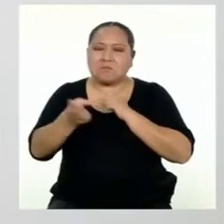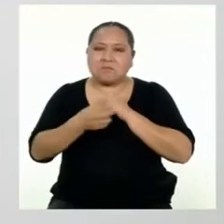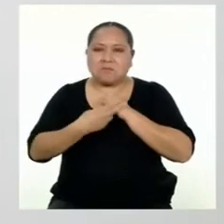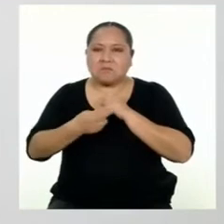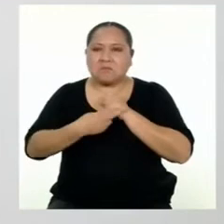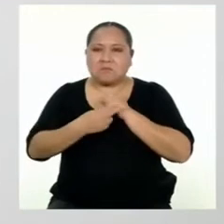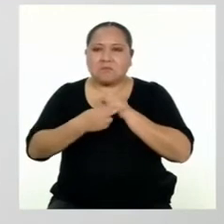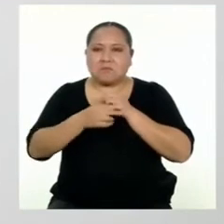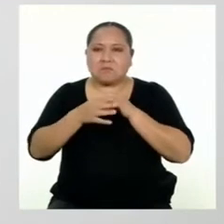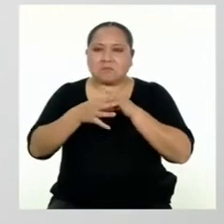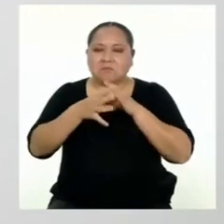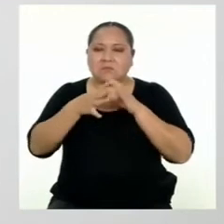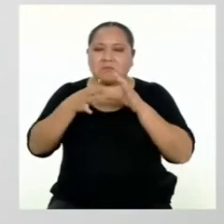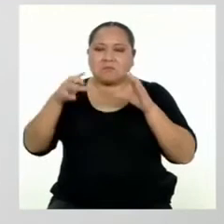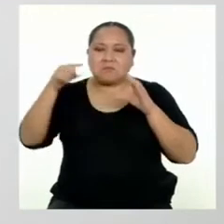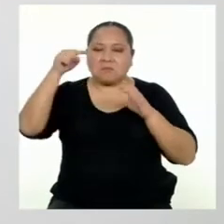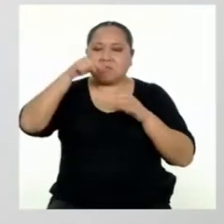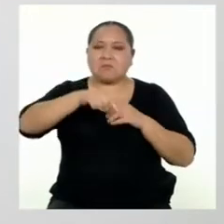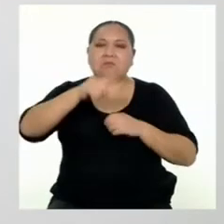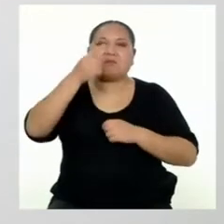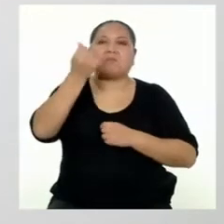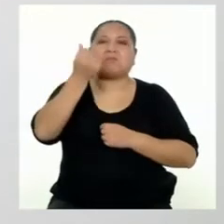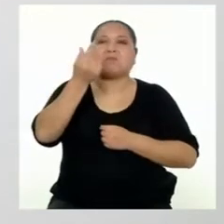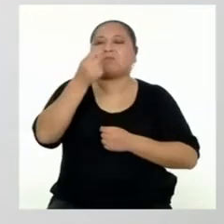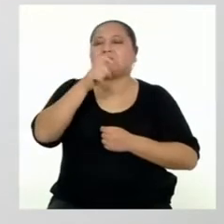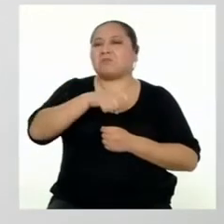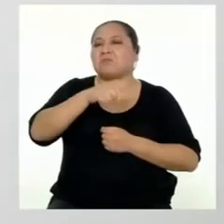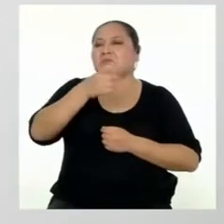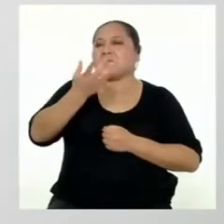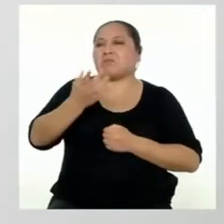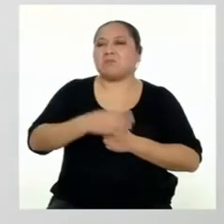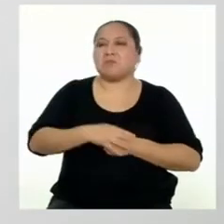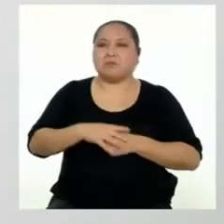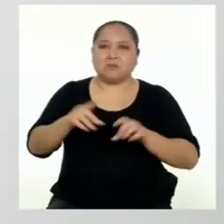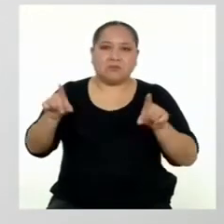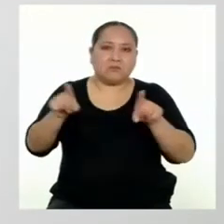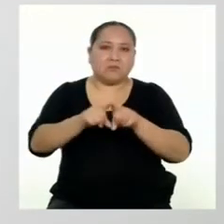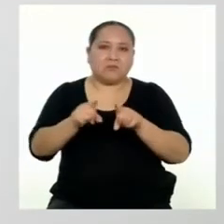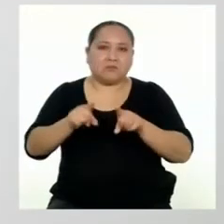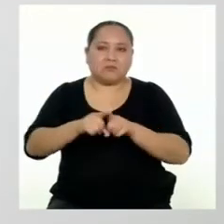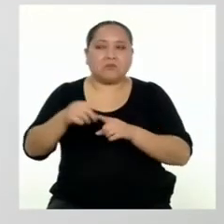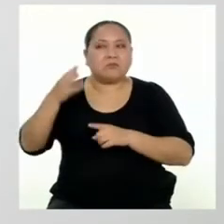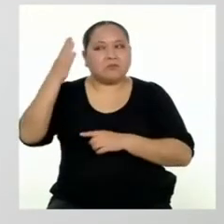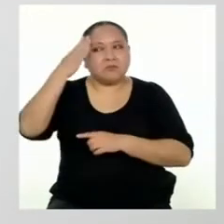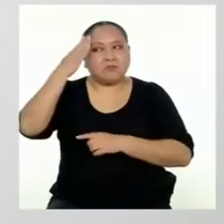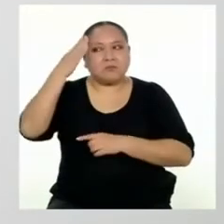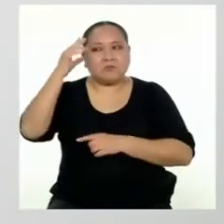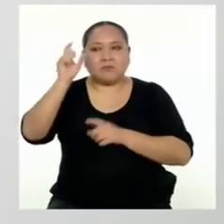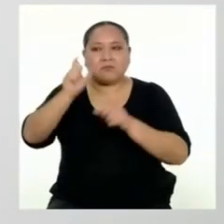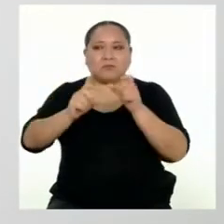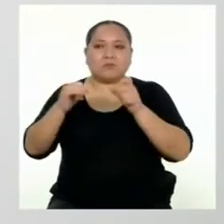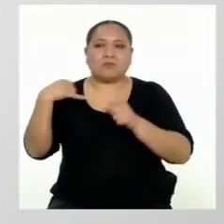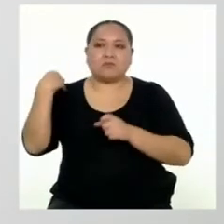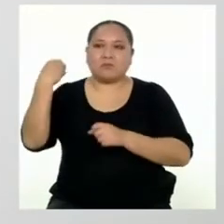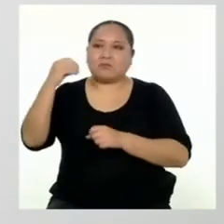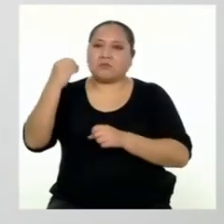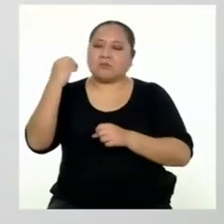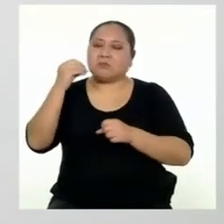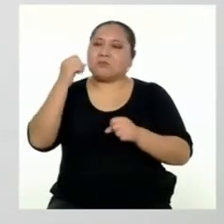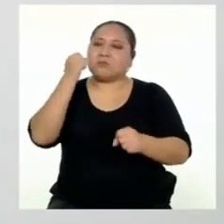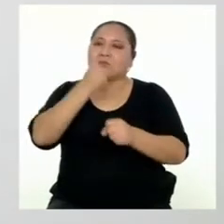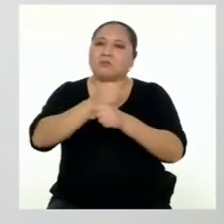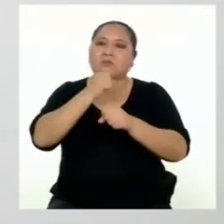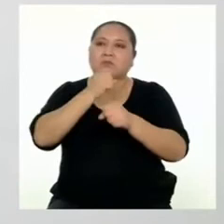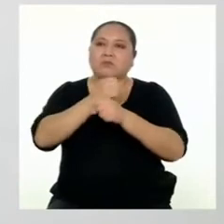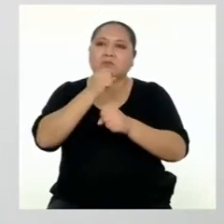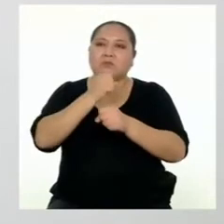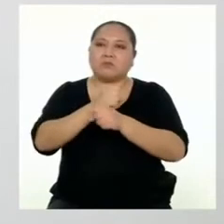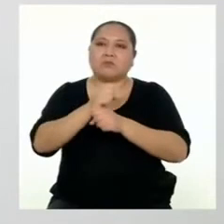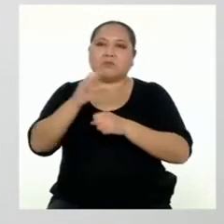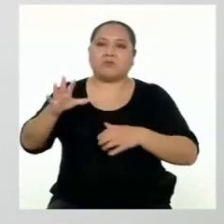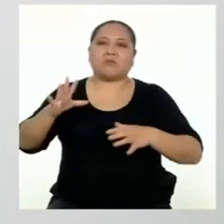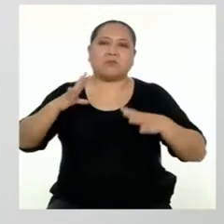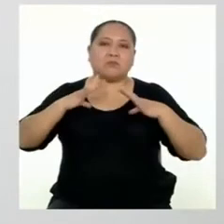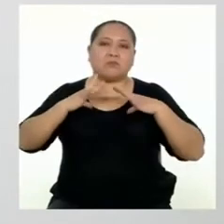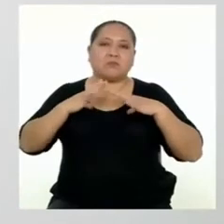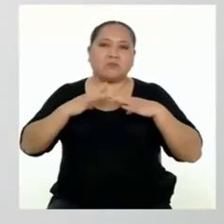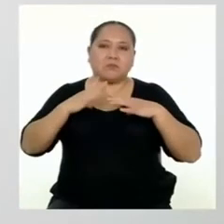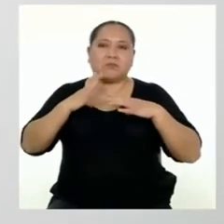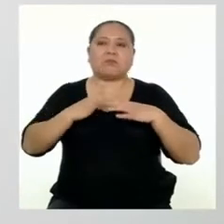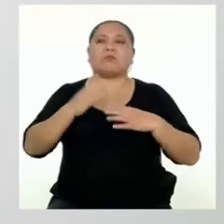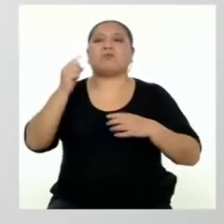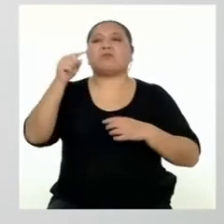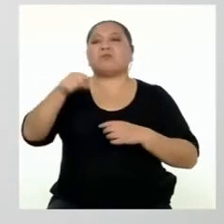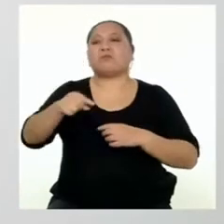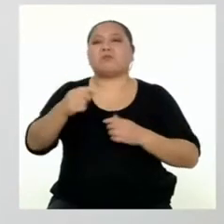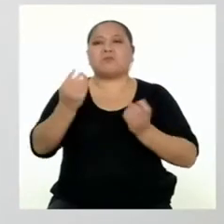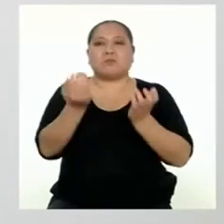hasta llegar al monto que necesitaban. También se de personas jóvenes que trabajan durante sus vacaciones